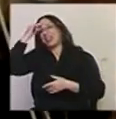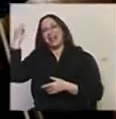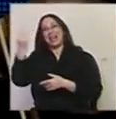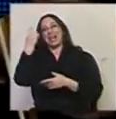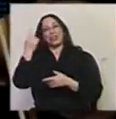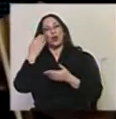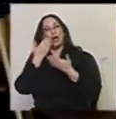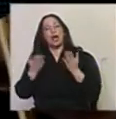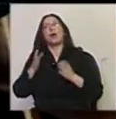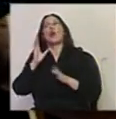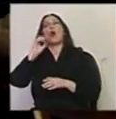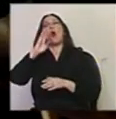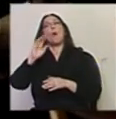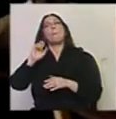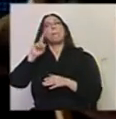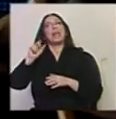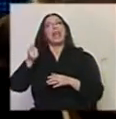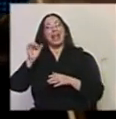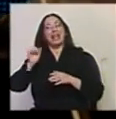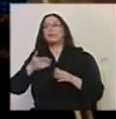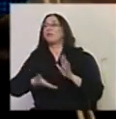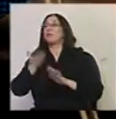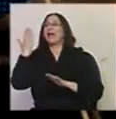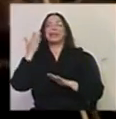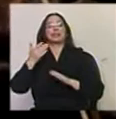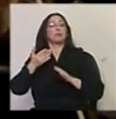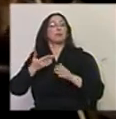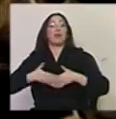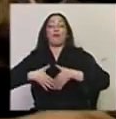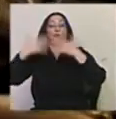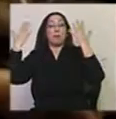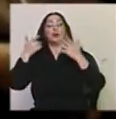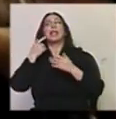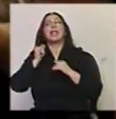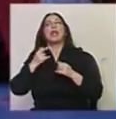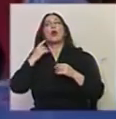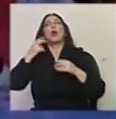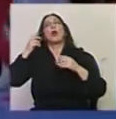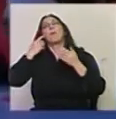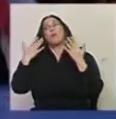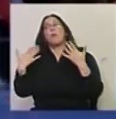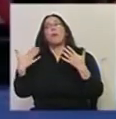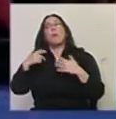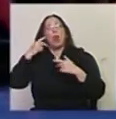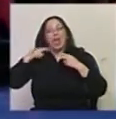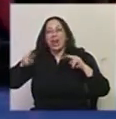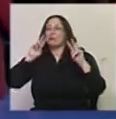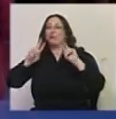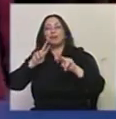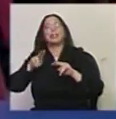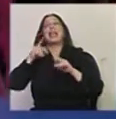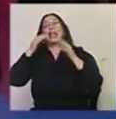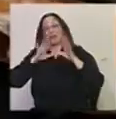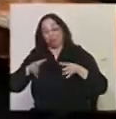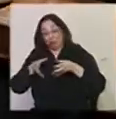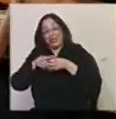Desde las óperas más prestigiosas hasta las manifestaciones más populares, han pasado por el escenario del Teatro Solís. Allí conviven los elencos